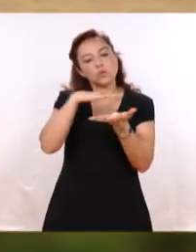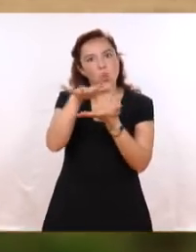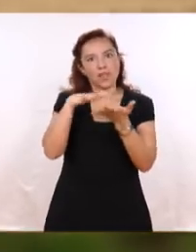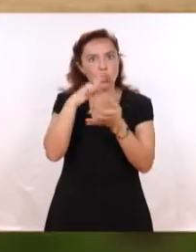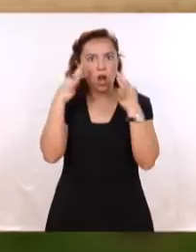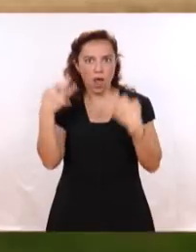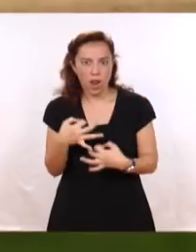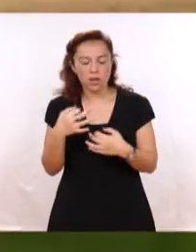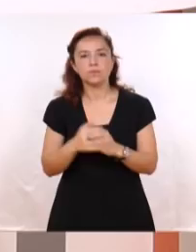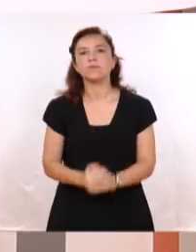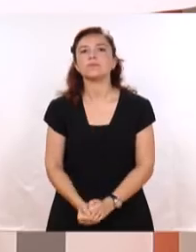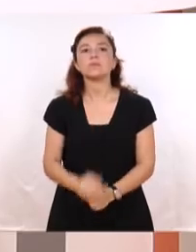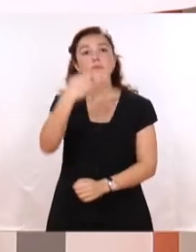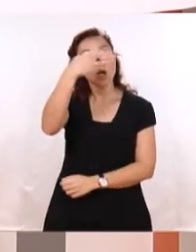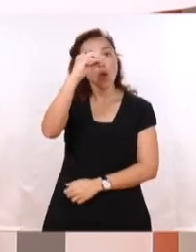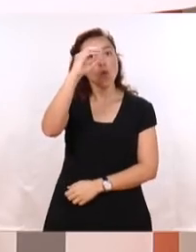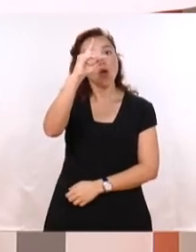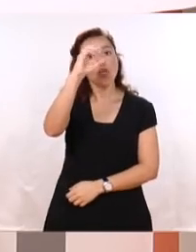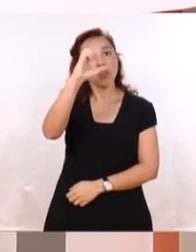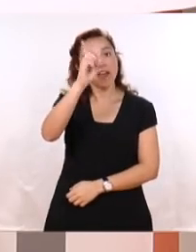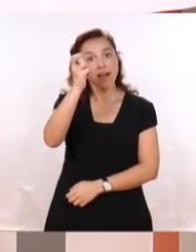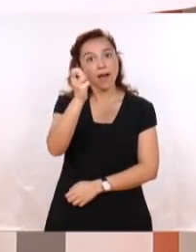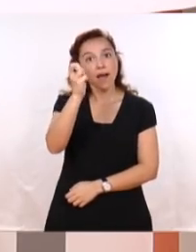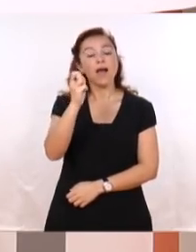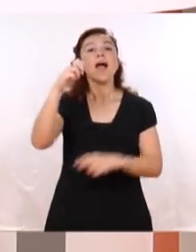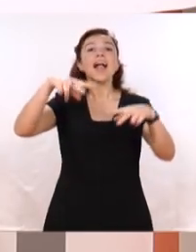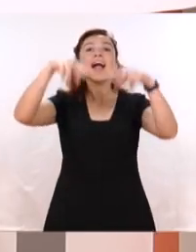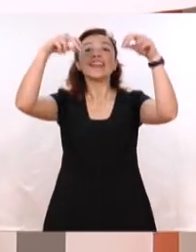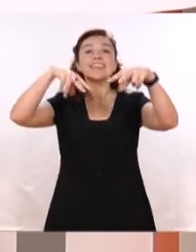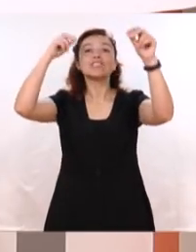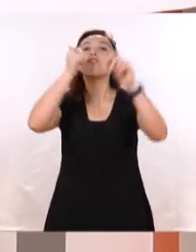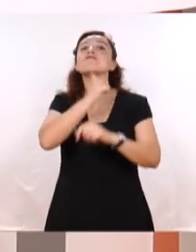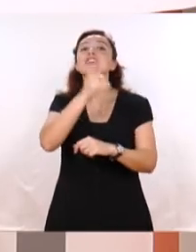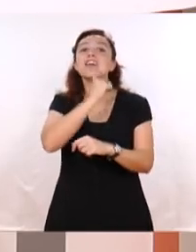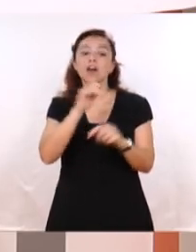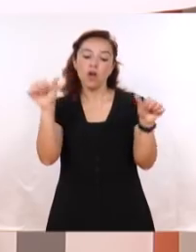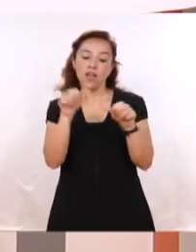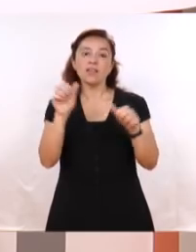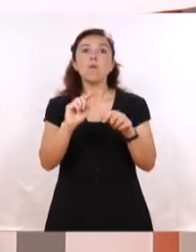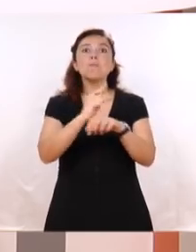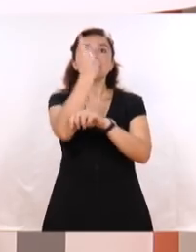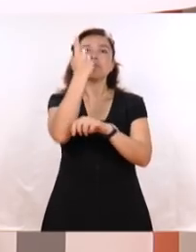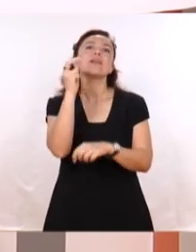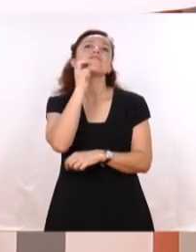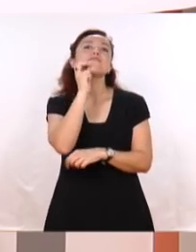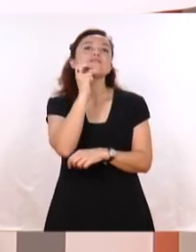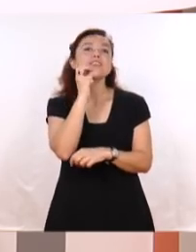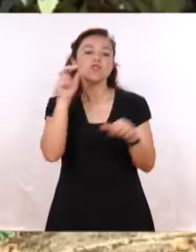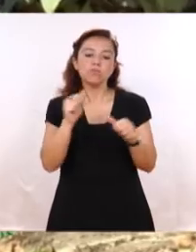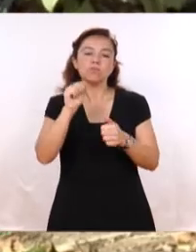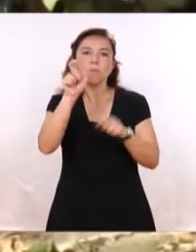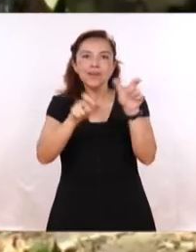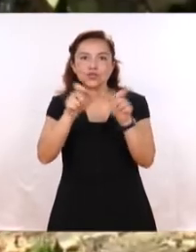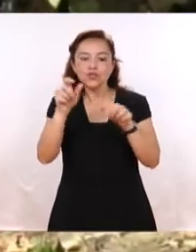que él vaya asimilando eso La bodega Castillo Viejo presentó Estampas El primer vino elaborado por personas privadas de libertad